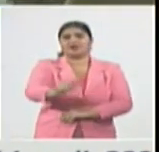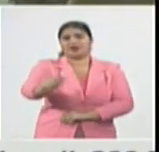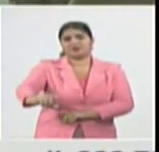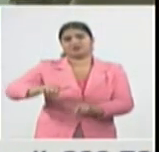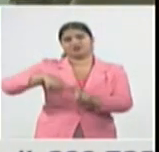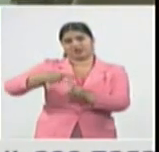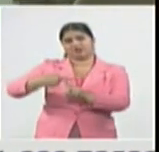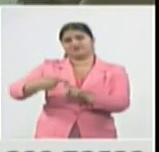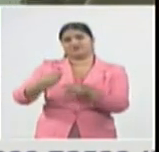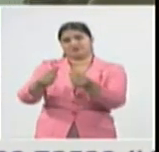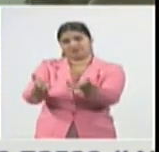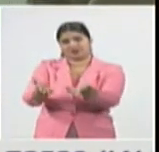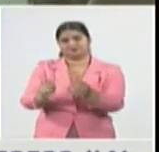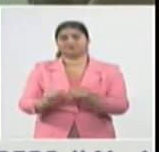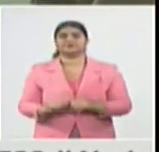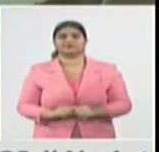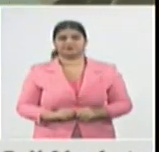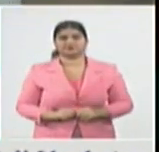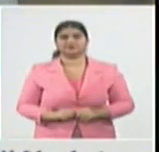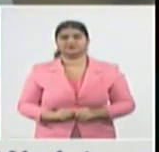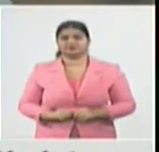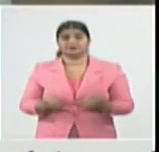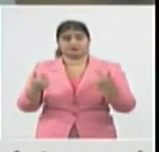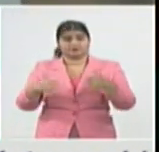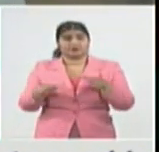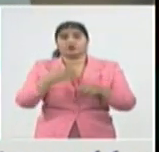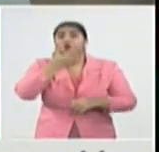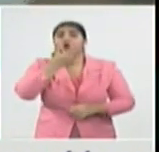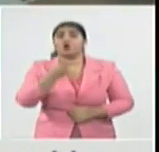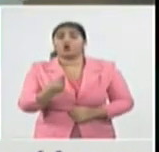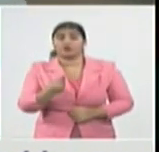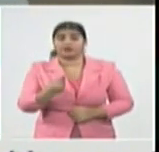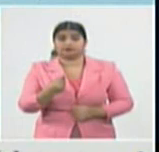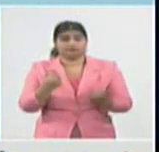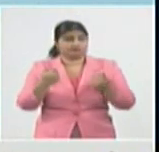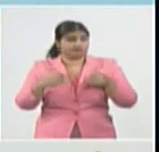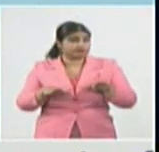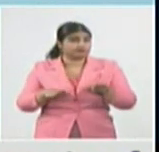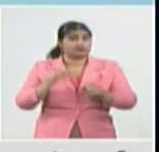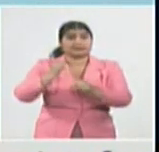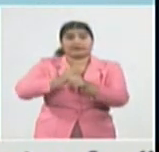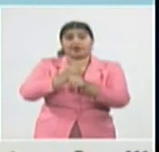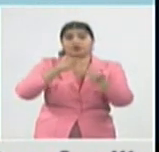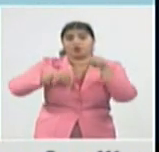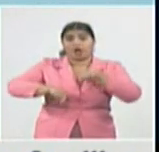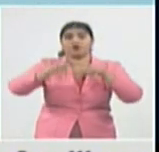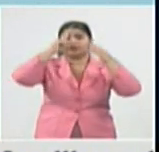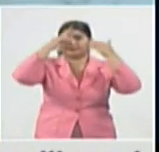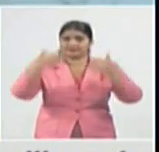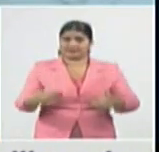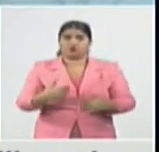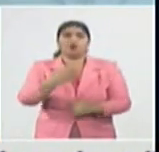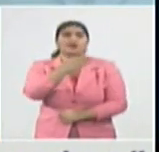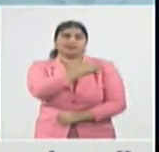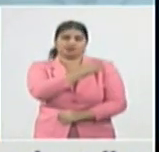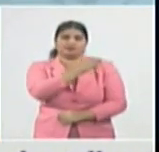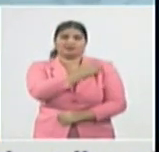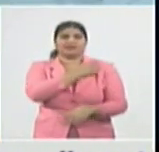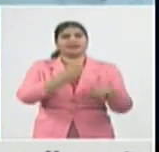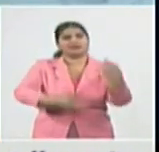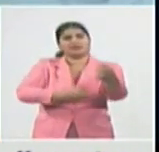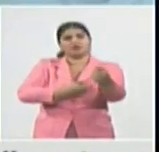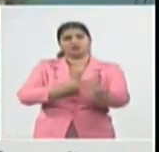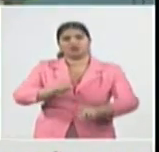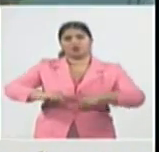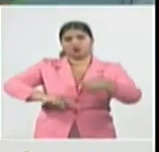de los miles de jóvenes oficiales y civiles de la salud que día a día se enfrentan a la enfermedad la cual si bien nos ha arrebatado muchas